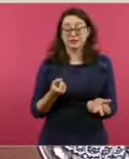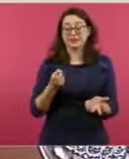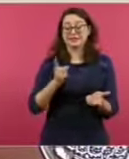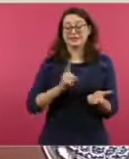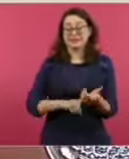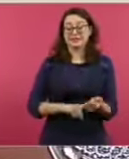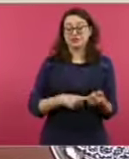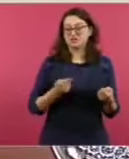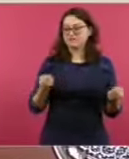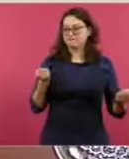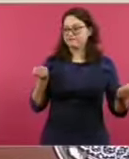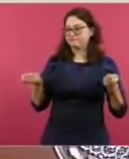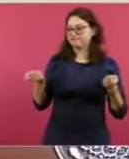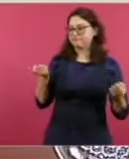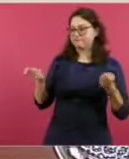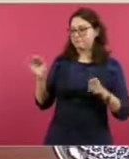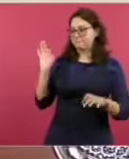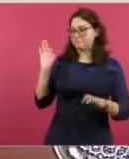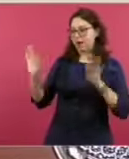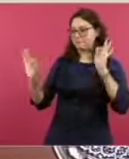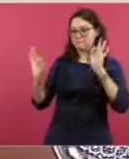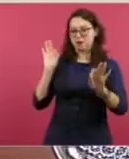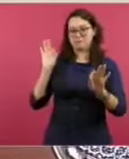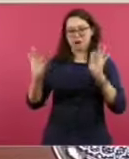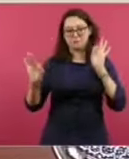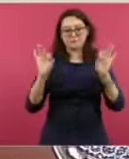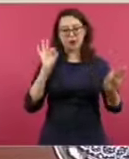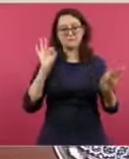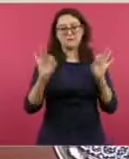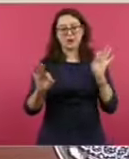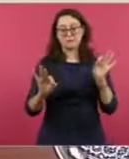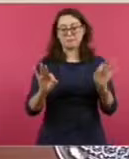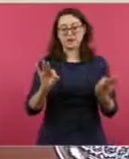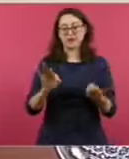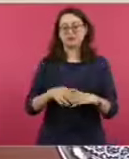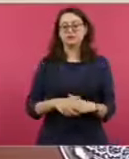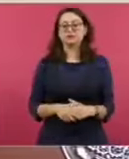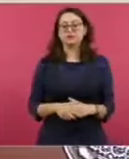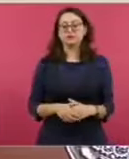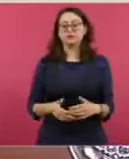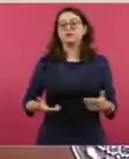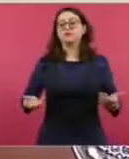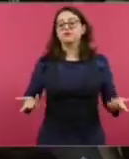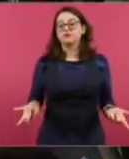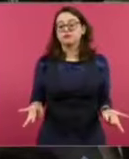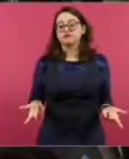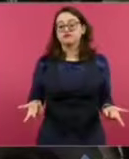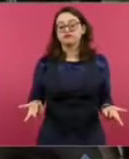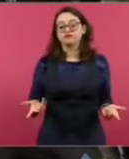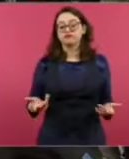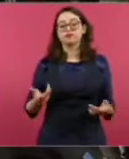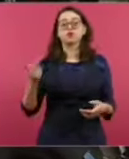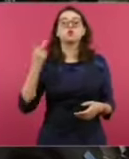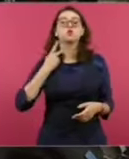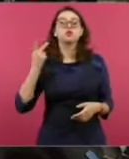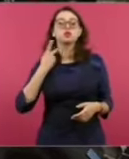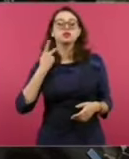en México, eran los intelectuales del régimen